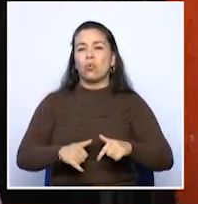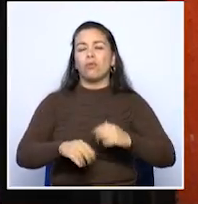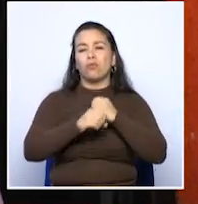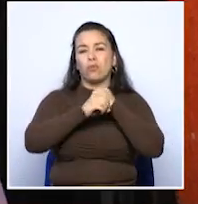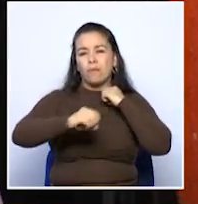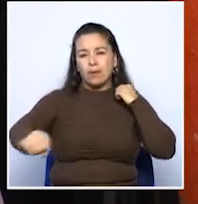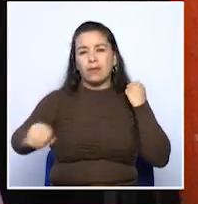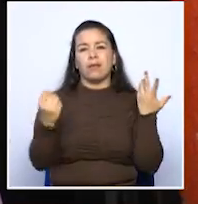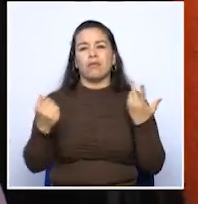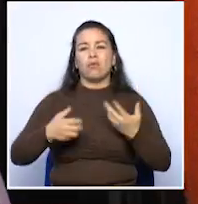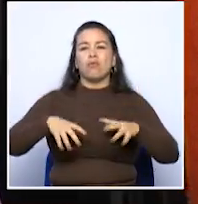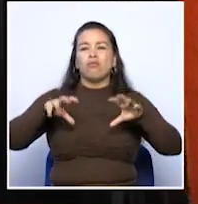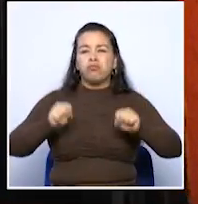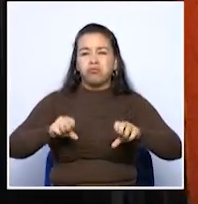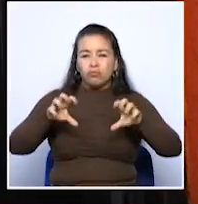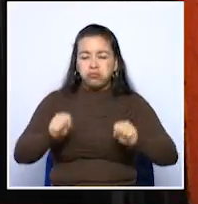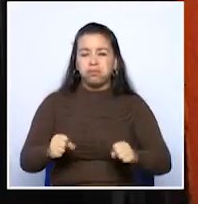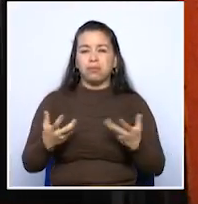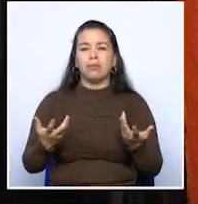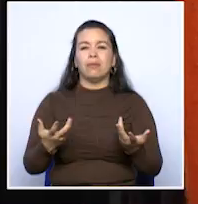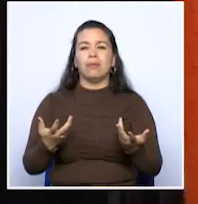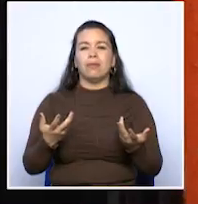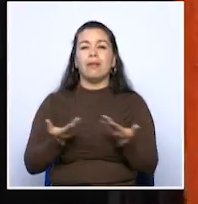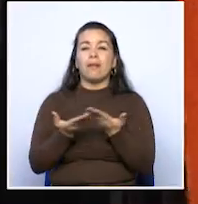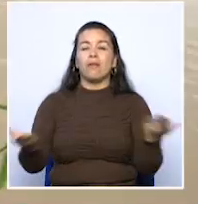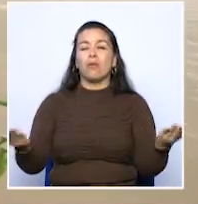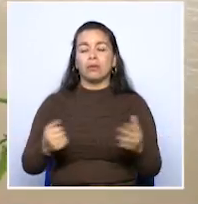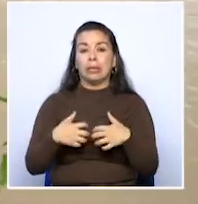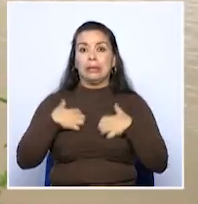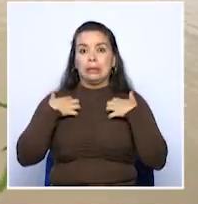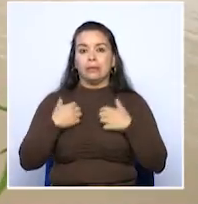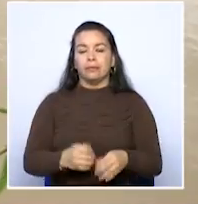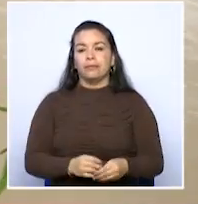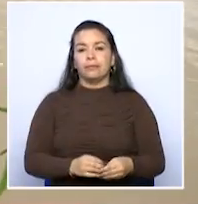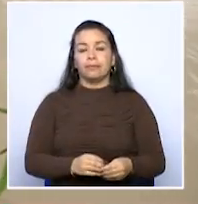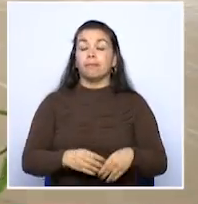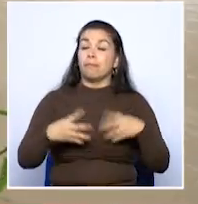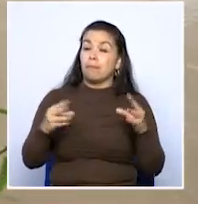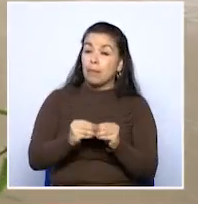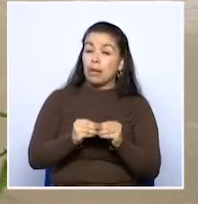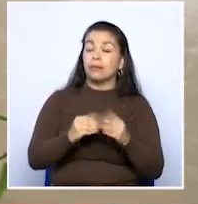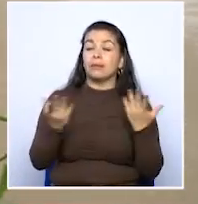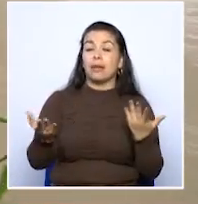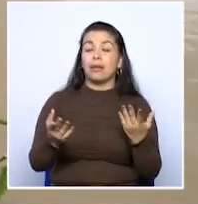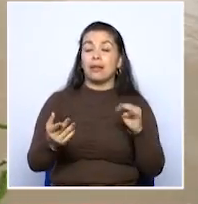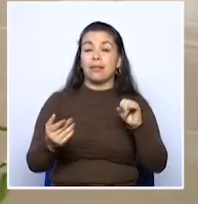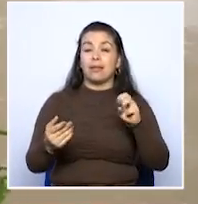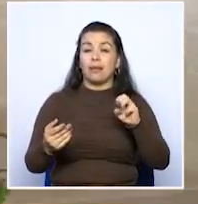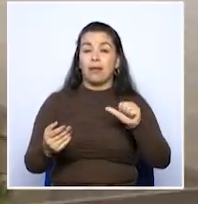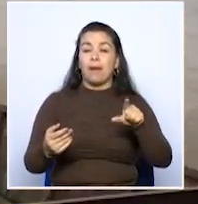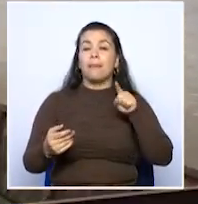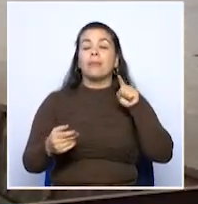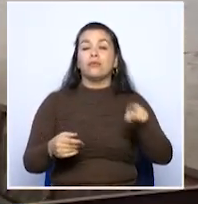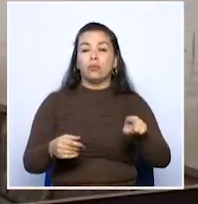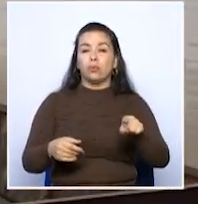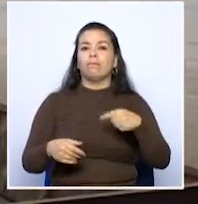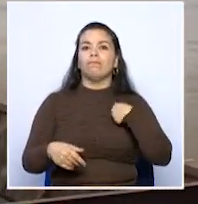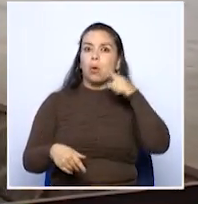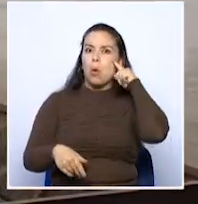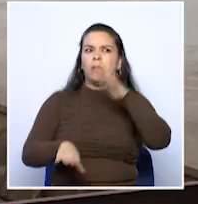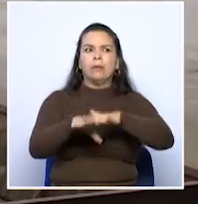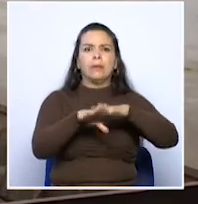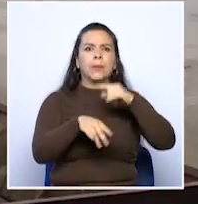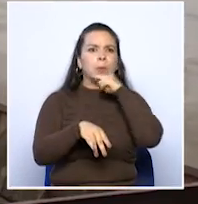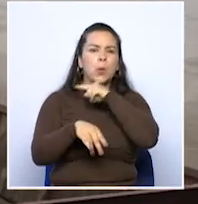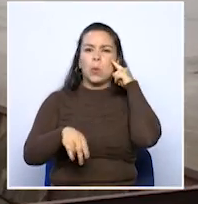de motogombas, entonces ya nos da más temor de eso. Por su parte el IDEAM declaró la alerta roja en la Virginia por el aumento en las